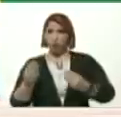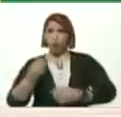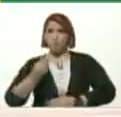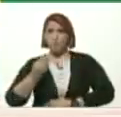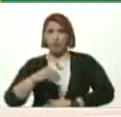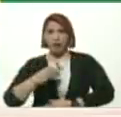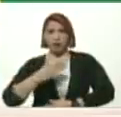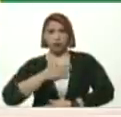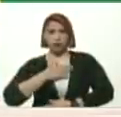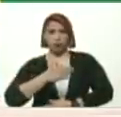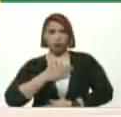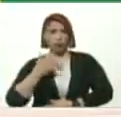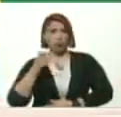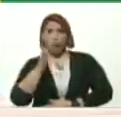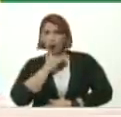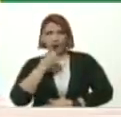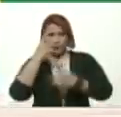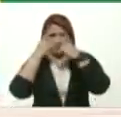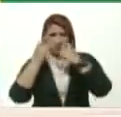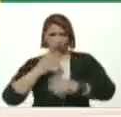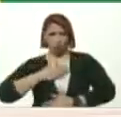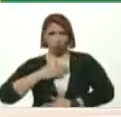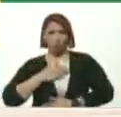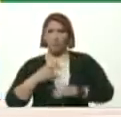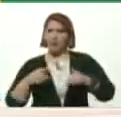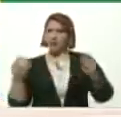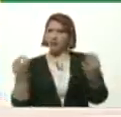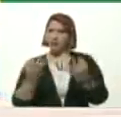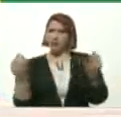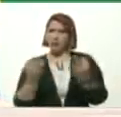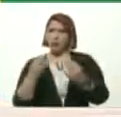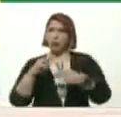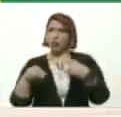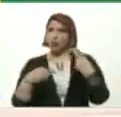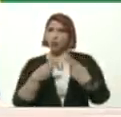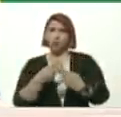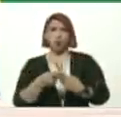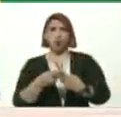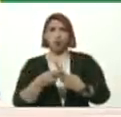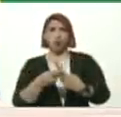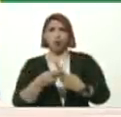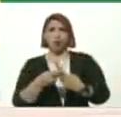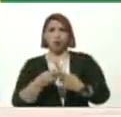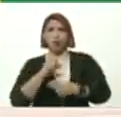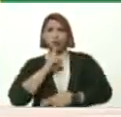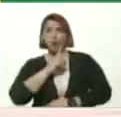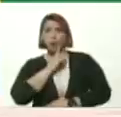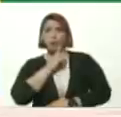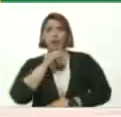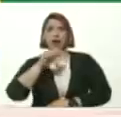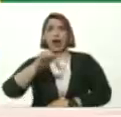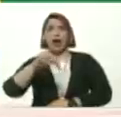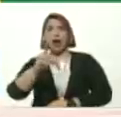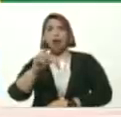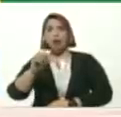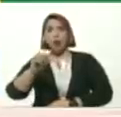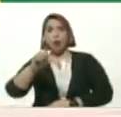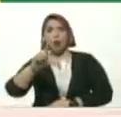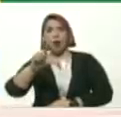Yo no soy experto Pero Desde siempre Nunca jamás Me ha gustado El término adolescente